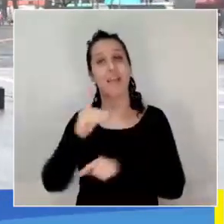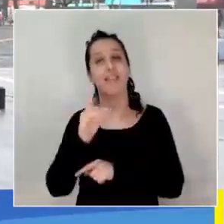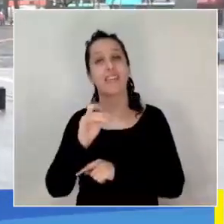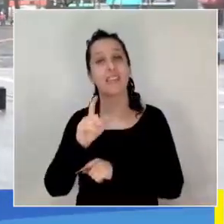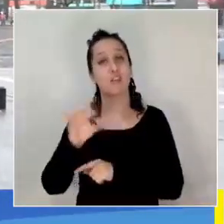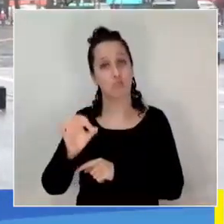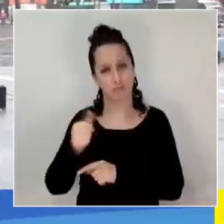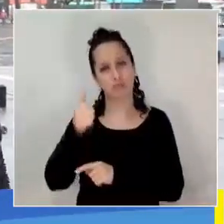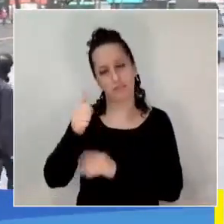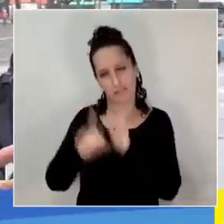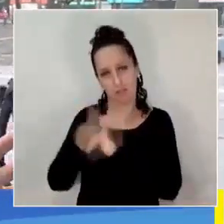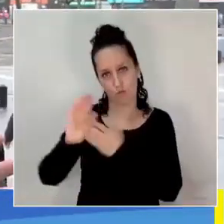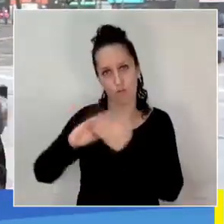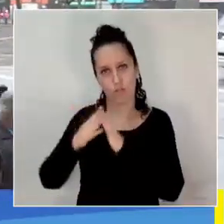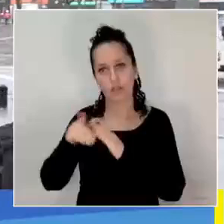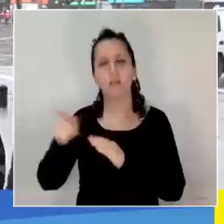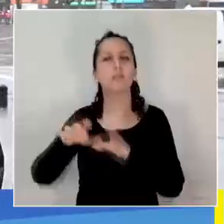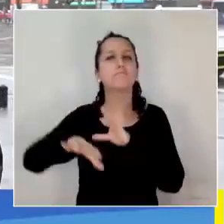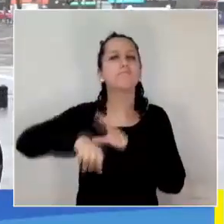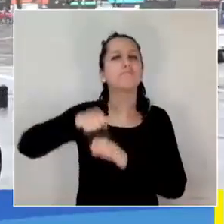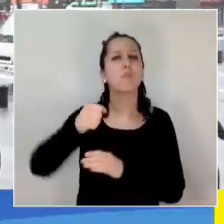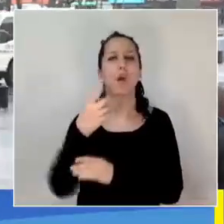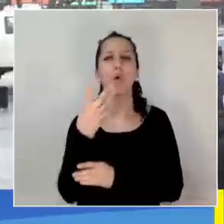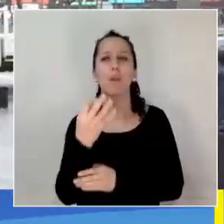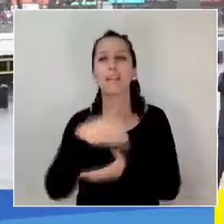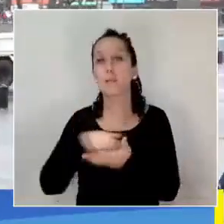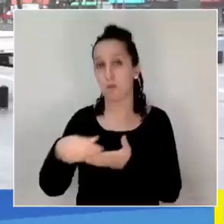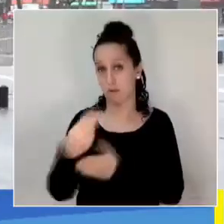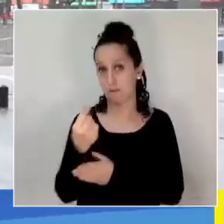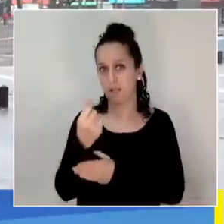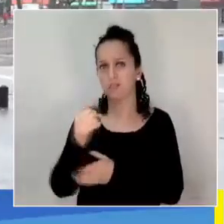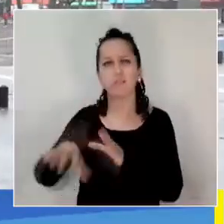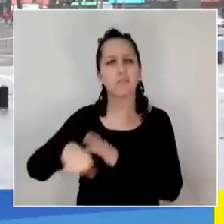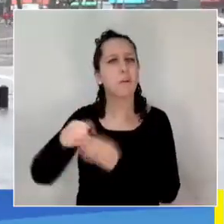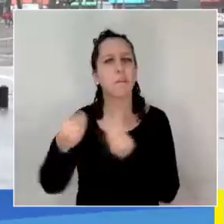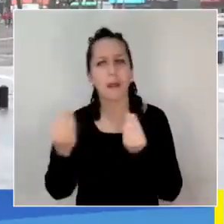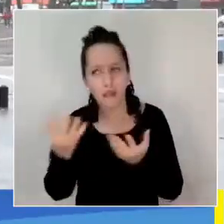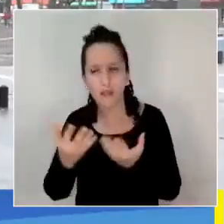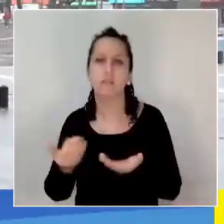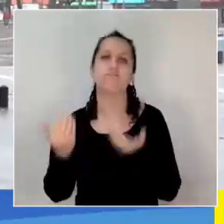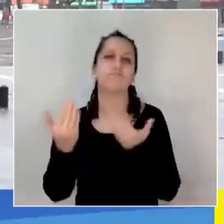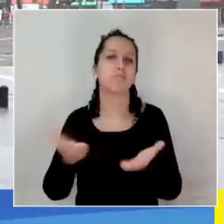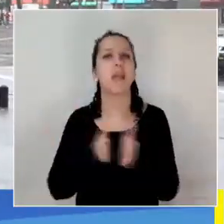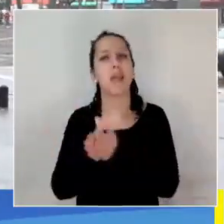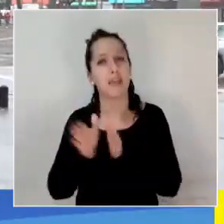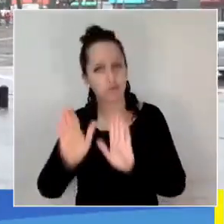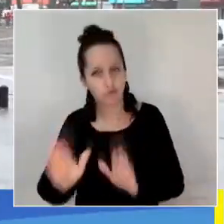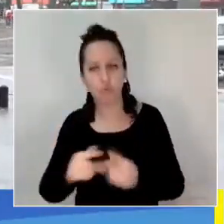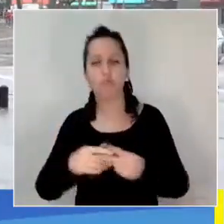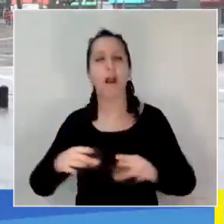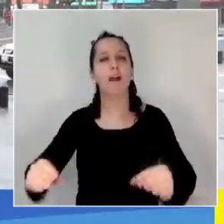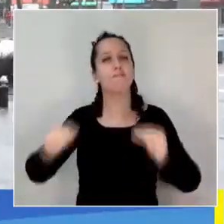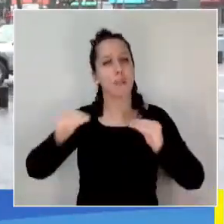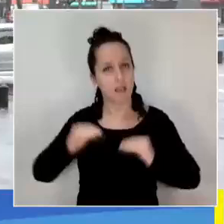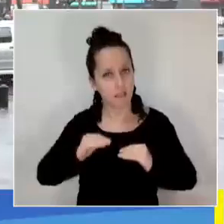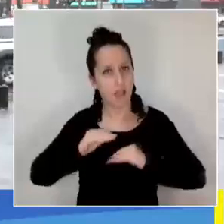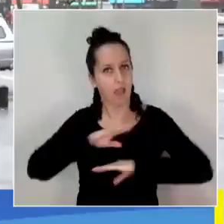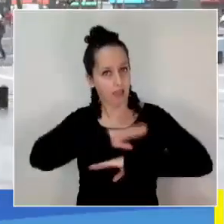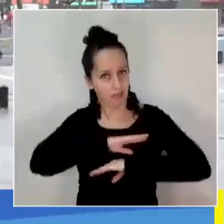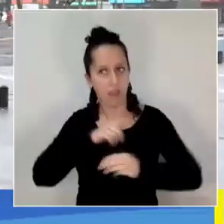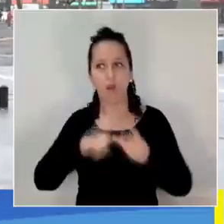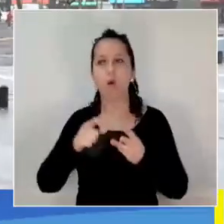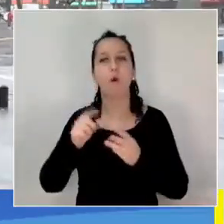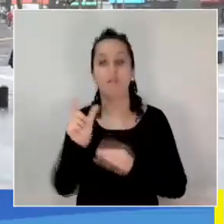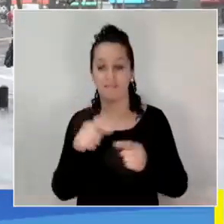Comunitario, realizó una inversión sobre los 40 millones de pesos para entregar insumos, como estufas, frazadas, algunos vales también de